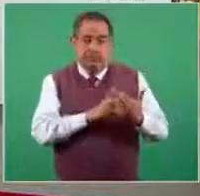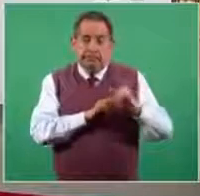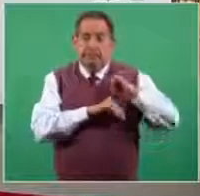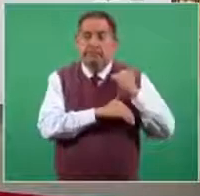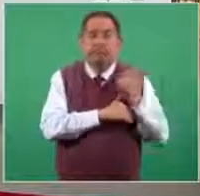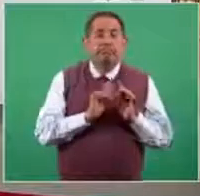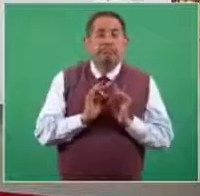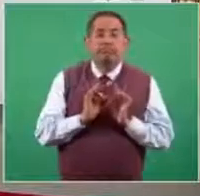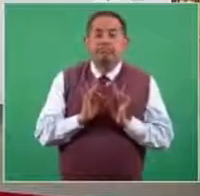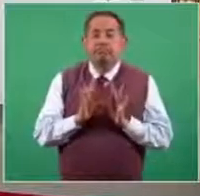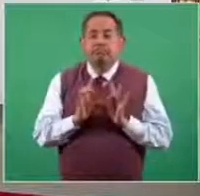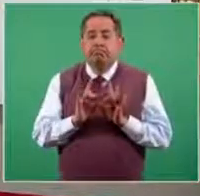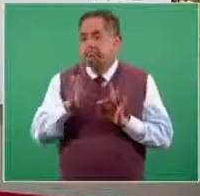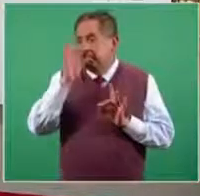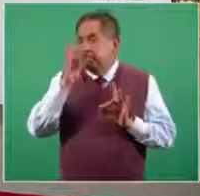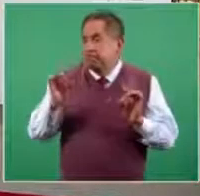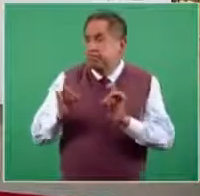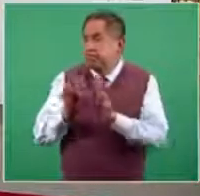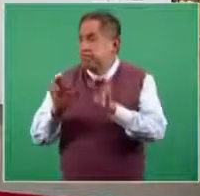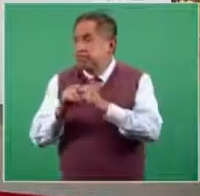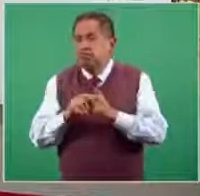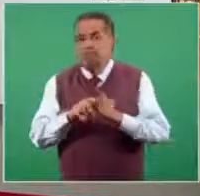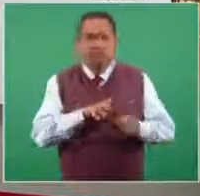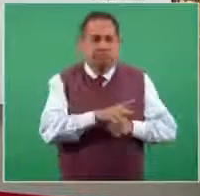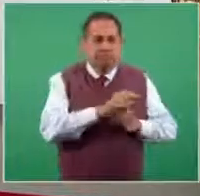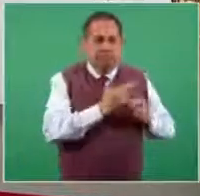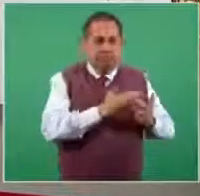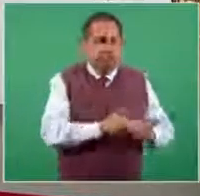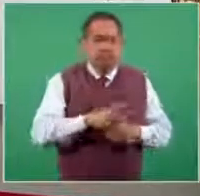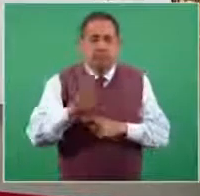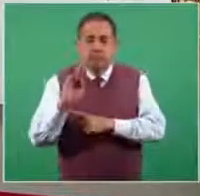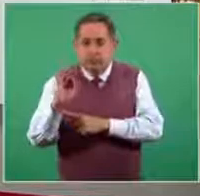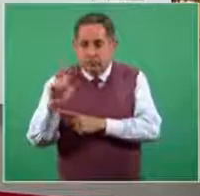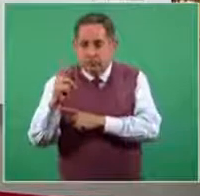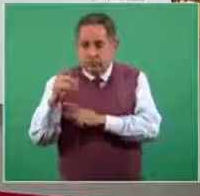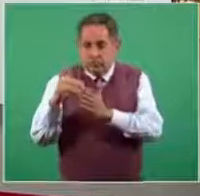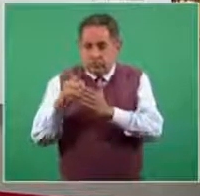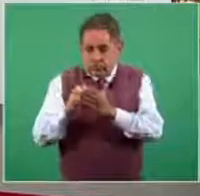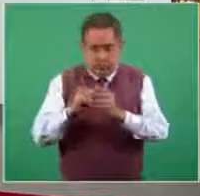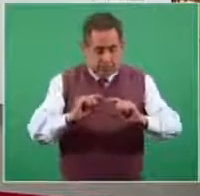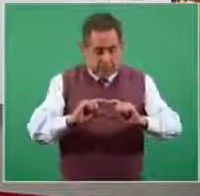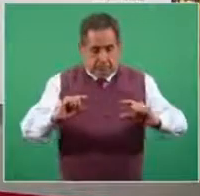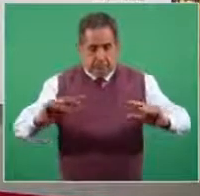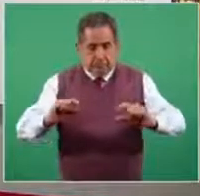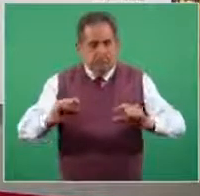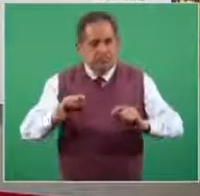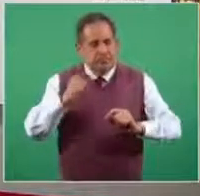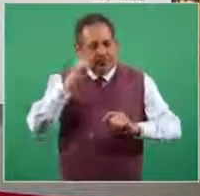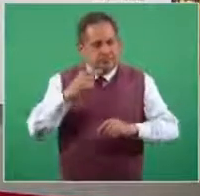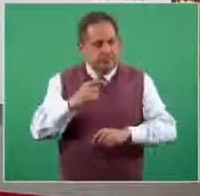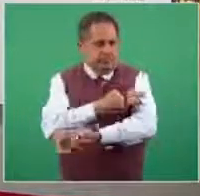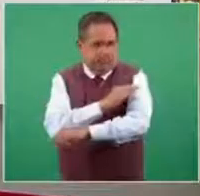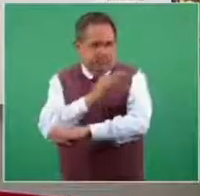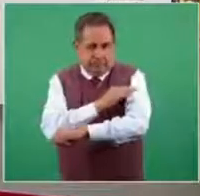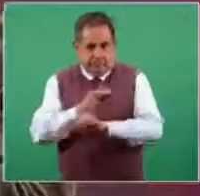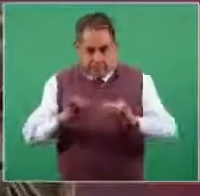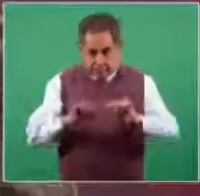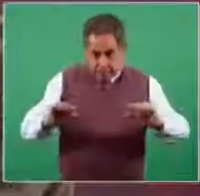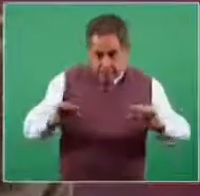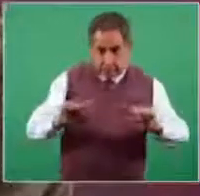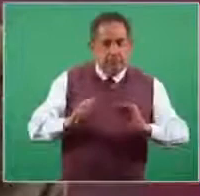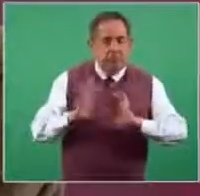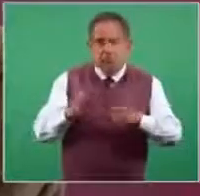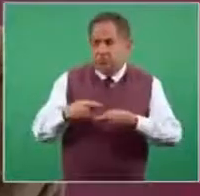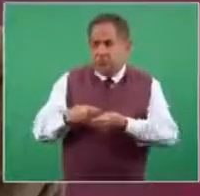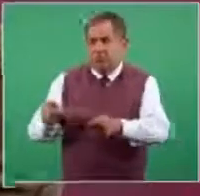amortiguadora de eventualidades. Las noventa y un mil dosis que estaban ahí anotadas ya fueron distribuidas